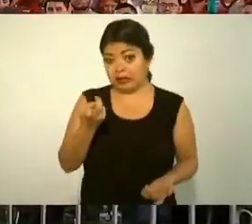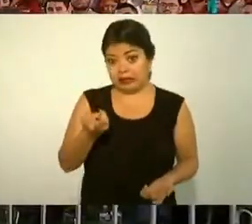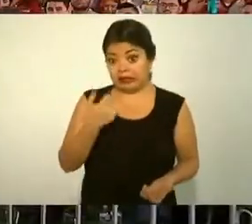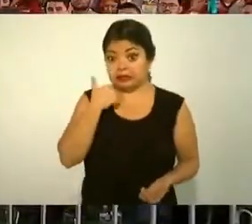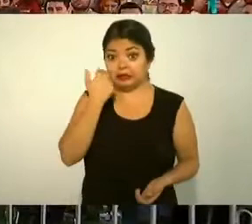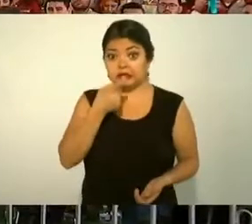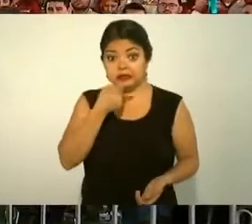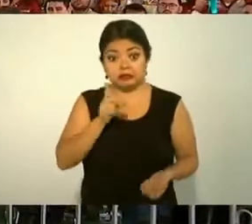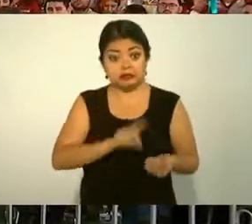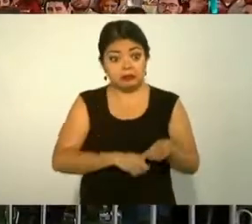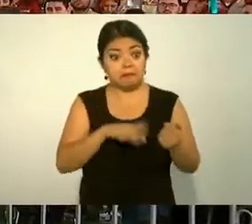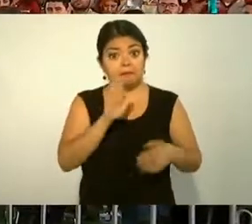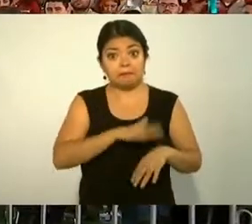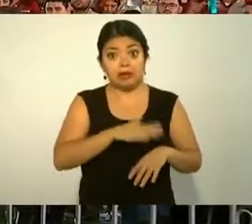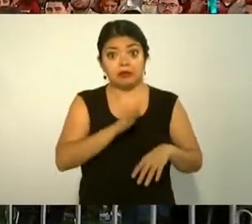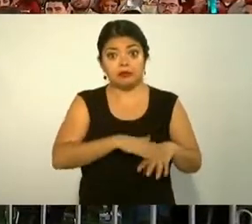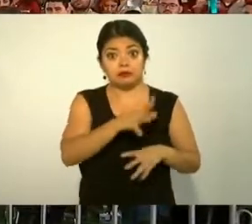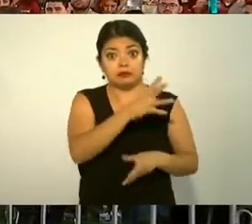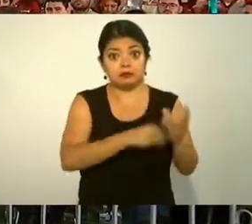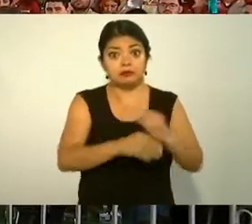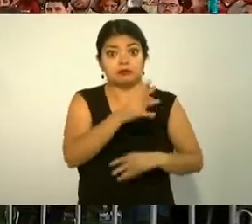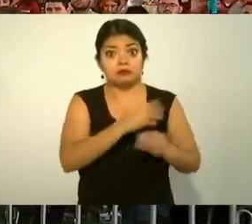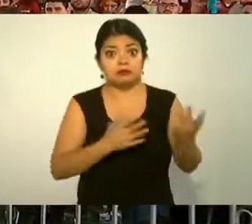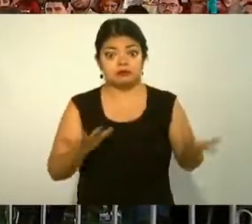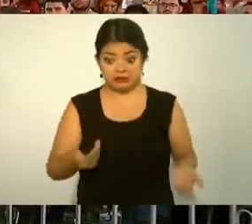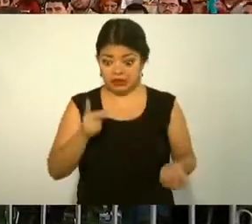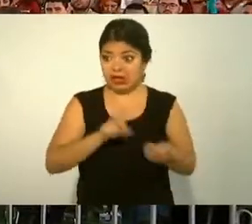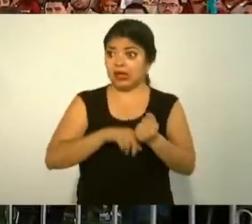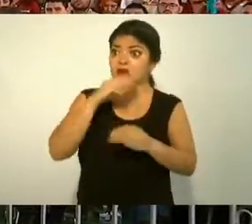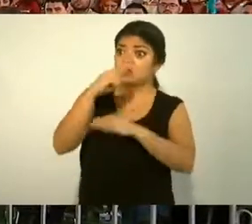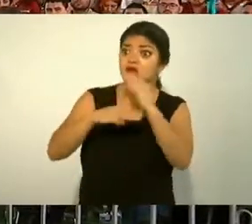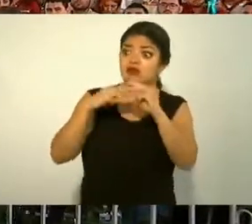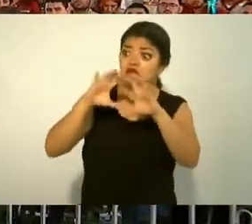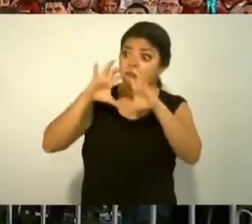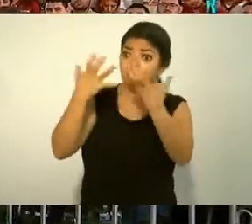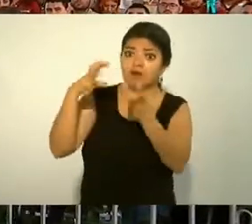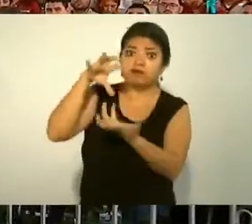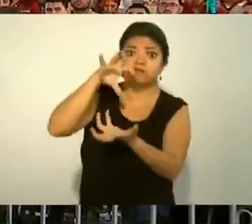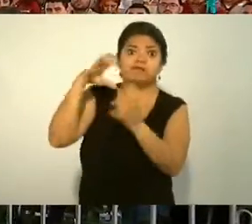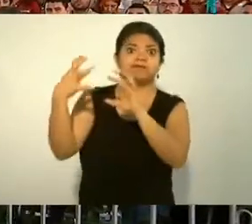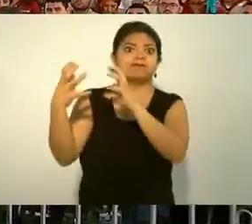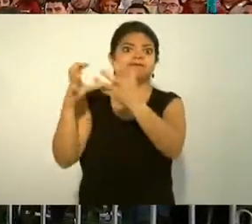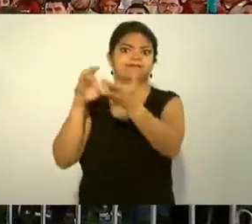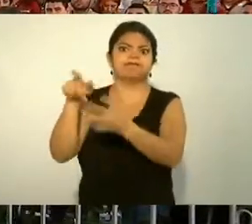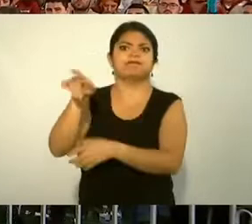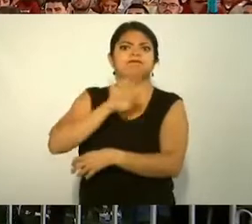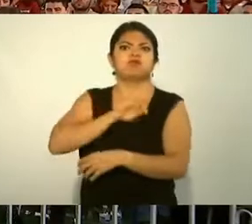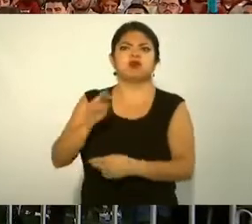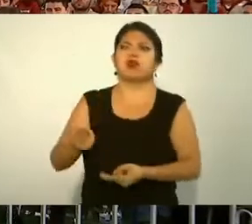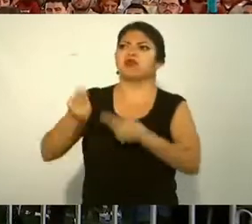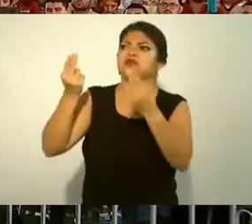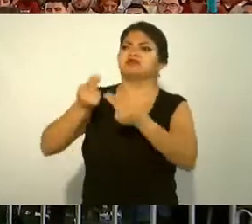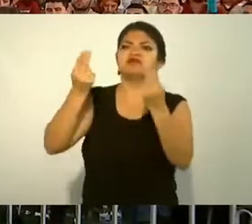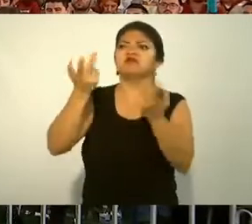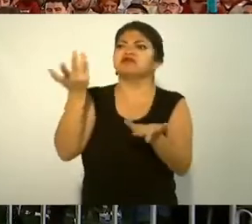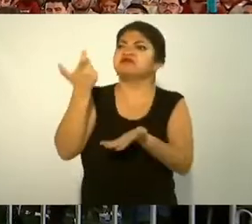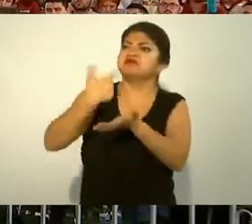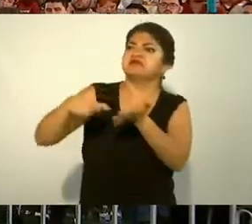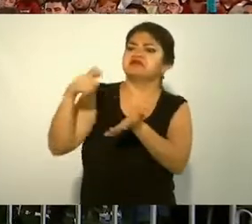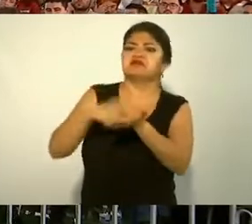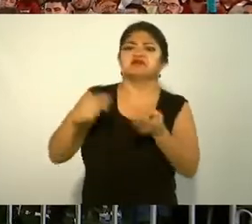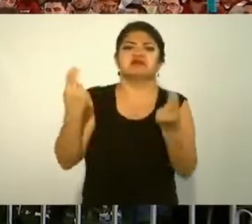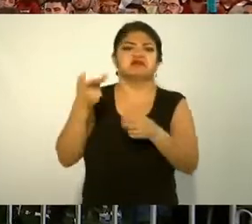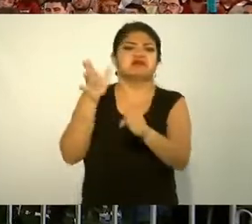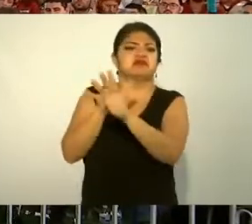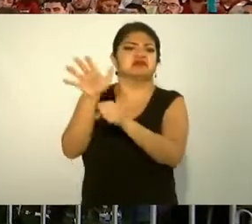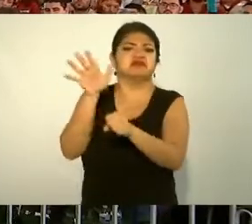sector agropecuario si en un mundo globalizado podemos comprar lo que necesitamos